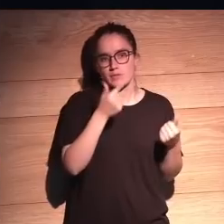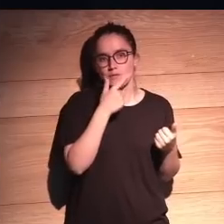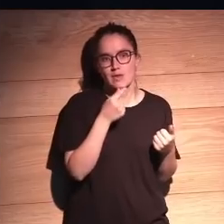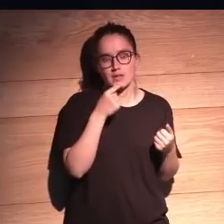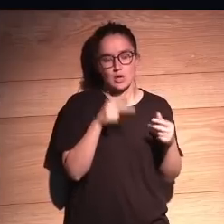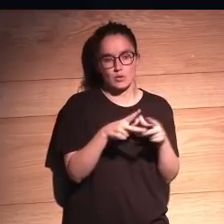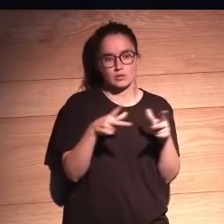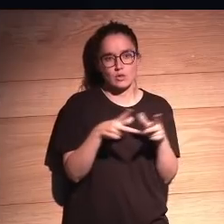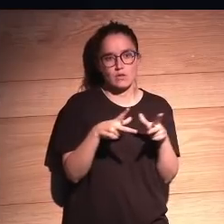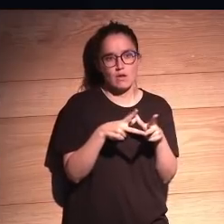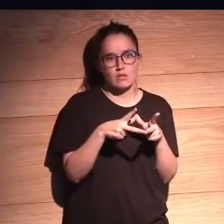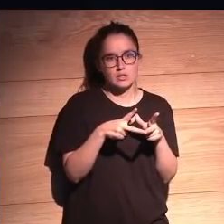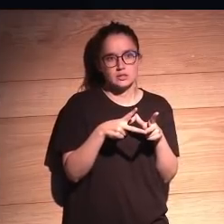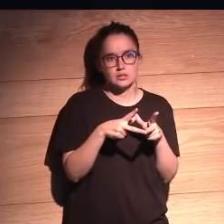sociedad